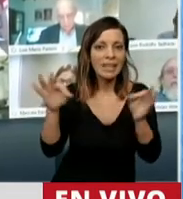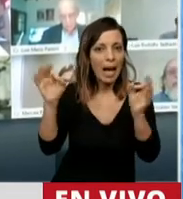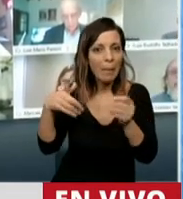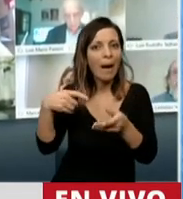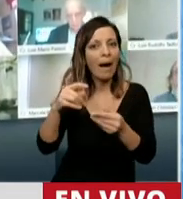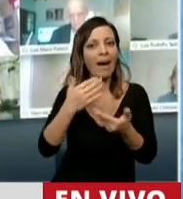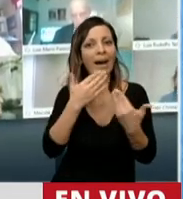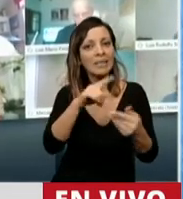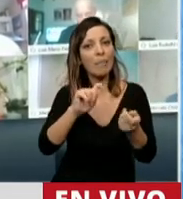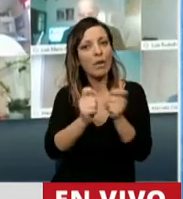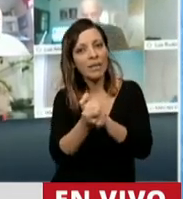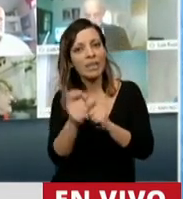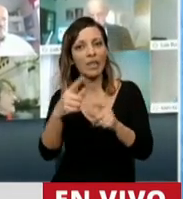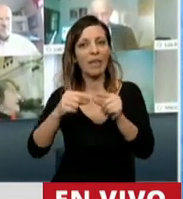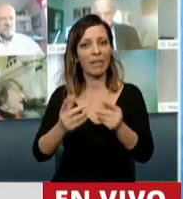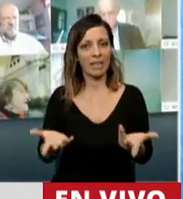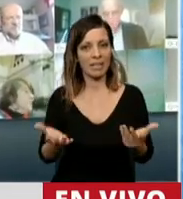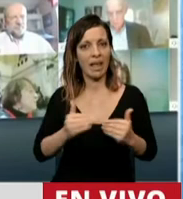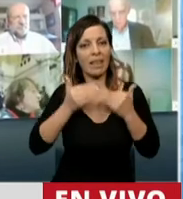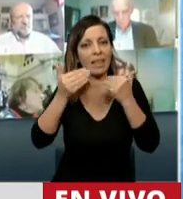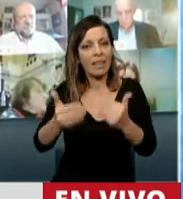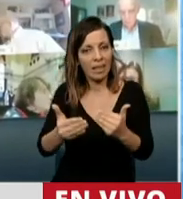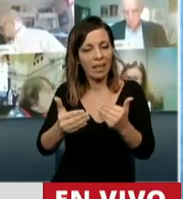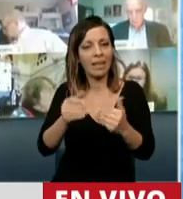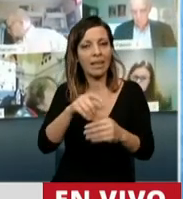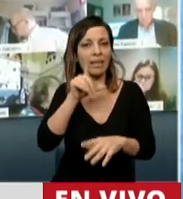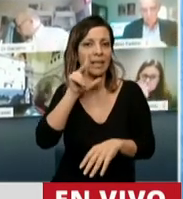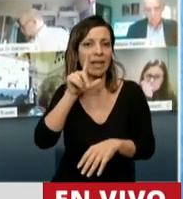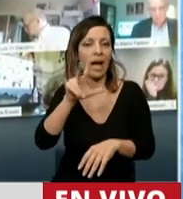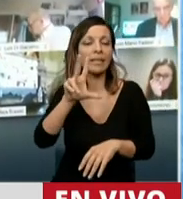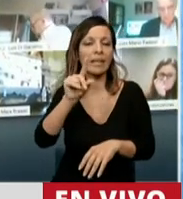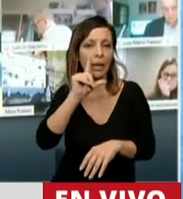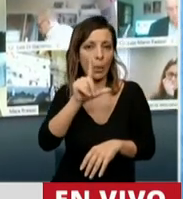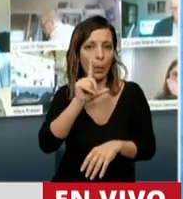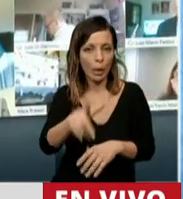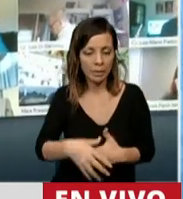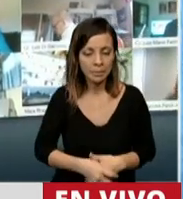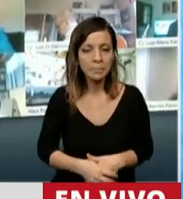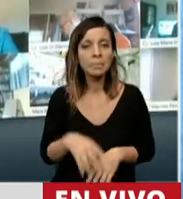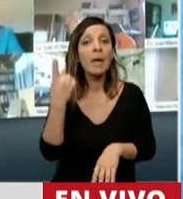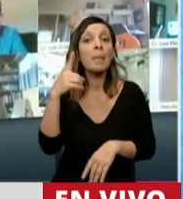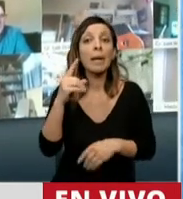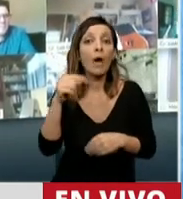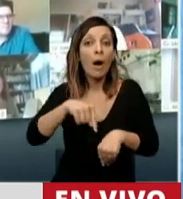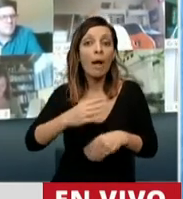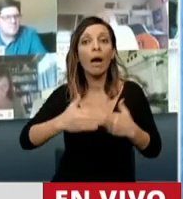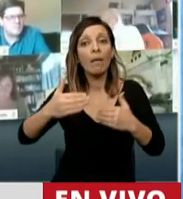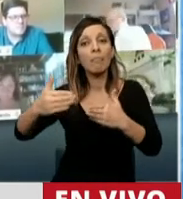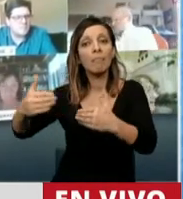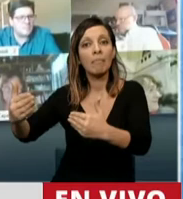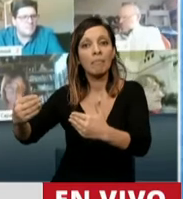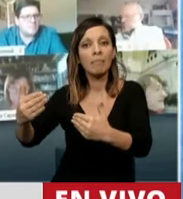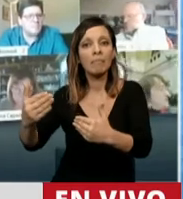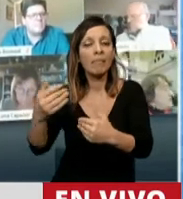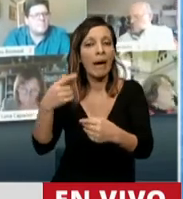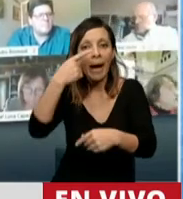modificación de llevarlo al 31 de julio, la consolidación de deudas. Pero como lo prorrogaron, le han